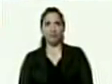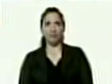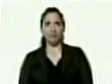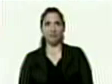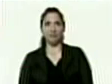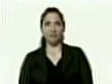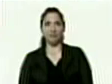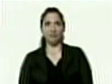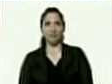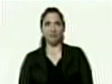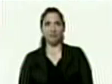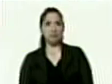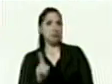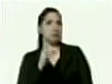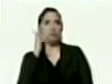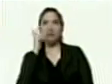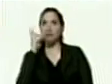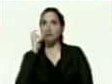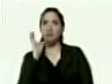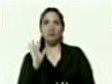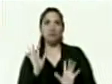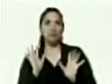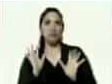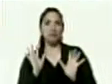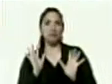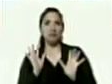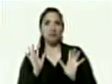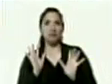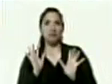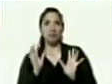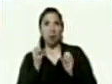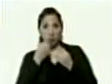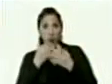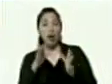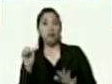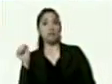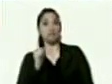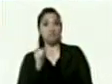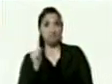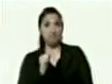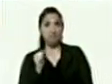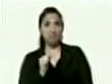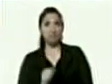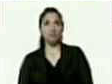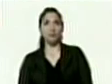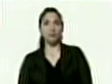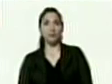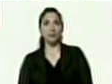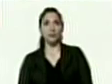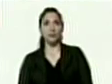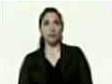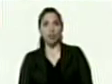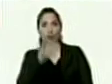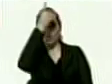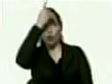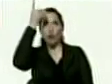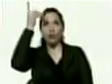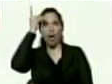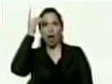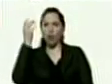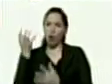no la escuché vale bueno también aquí Diosdado me estaba